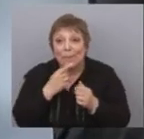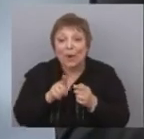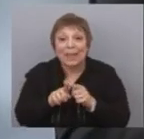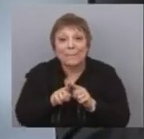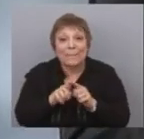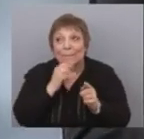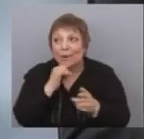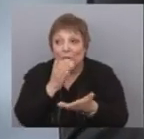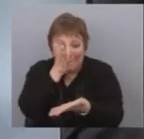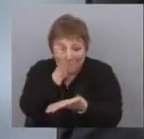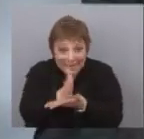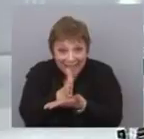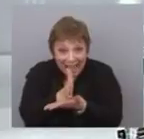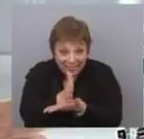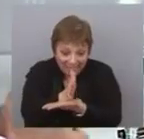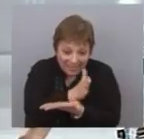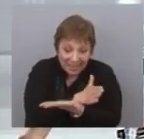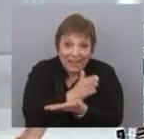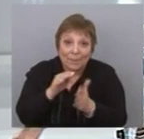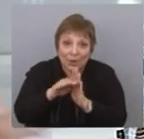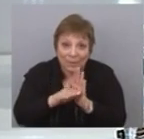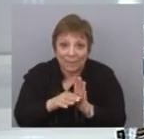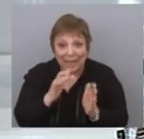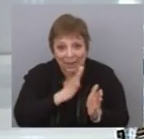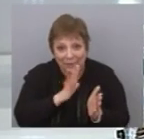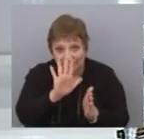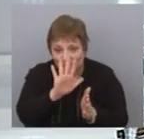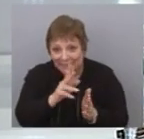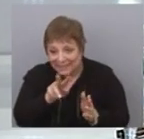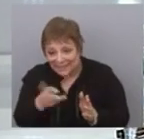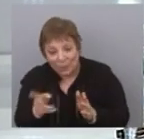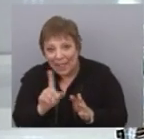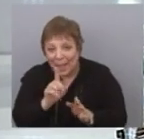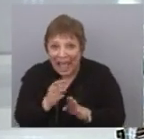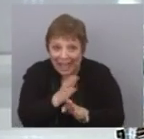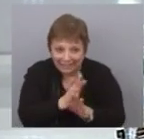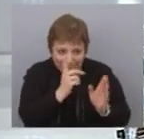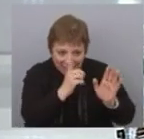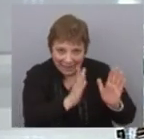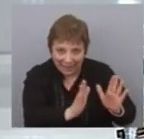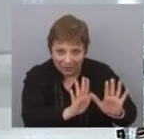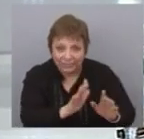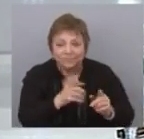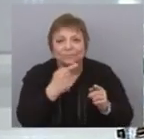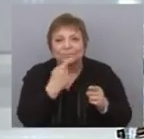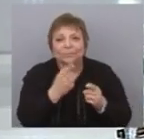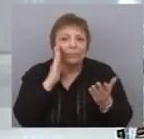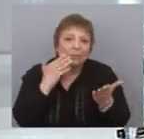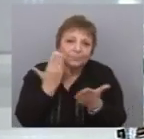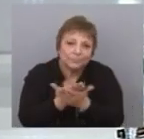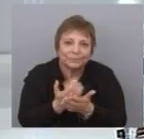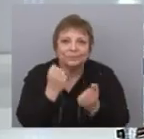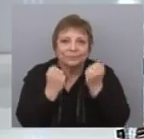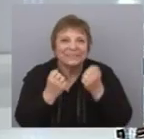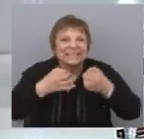del programa está dando esa certeza. Antes de regresar a la segunda mitad, quería preguntarle, ¿cuánto pesa en materia de propuestas económicas